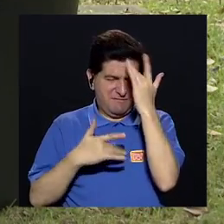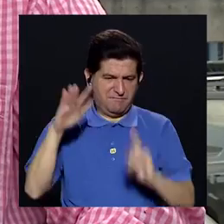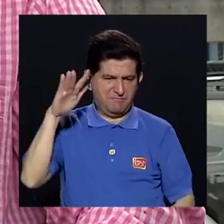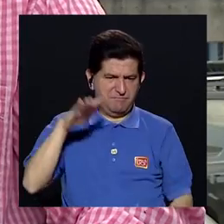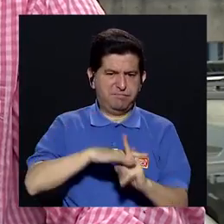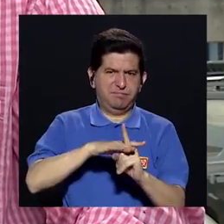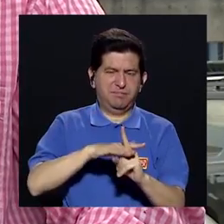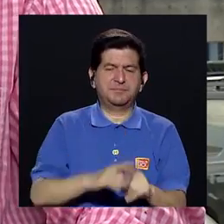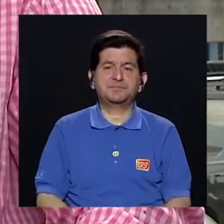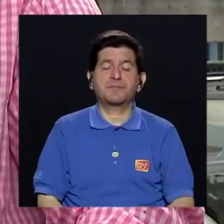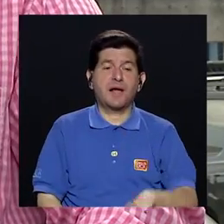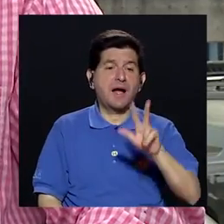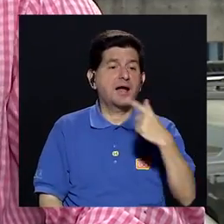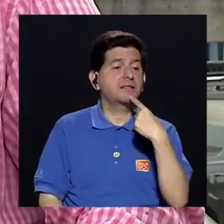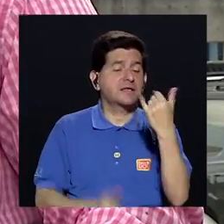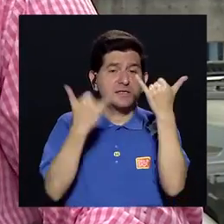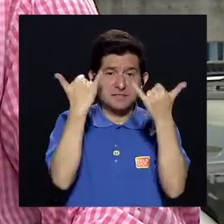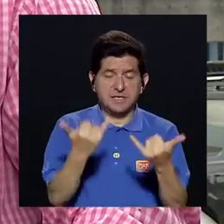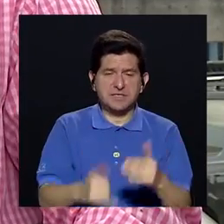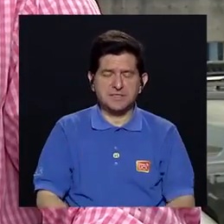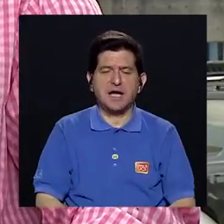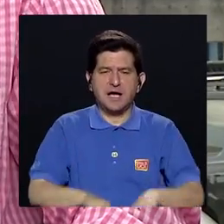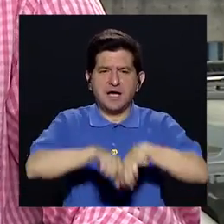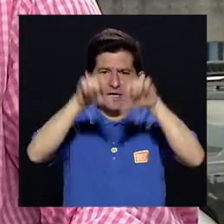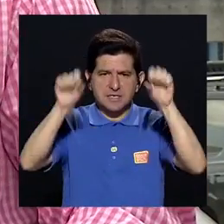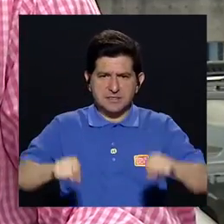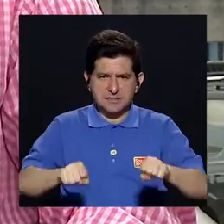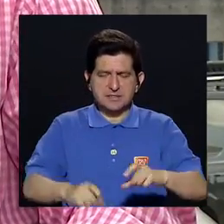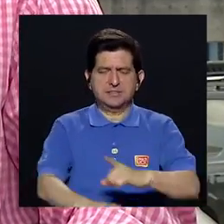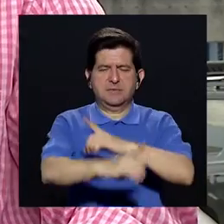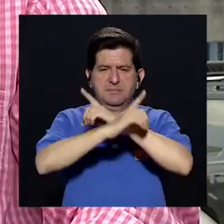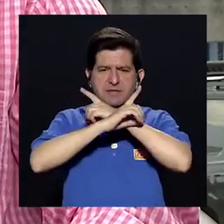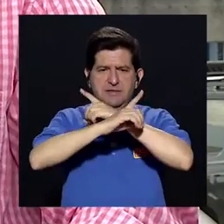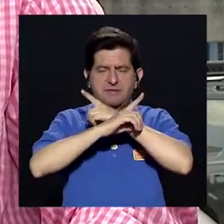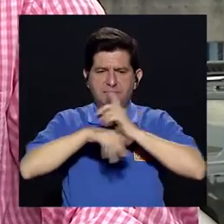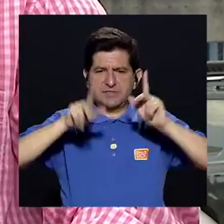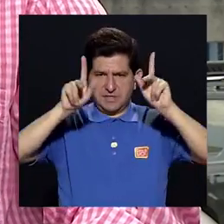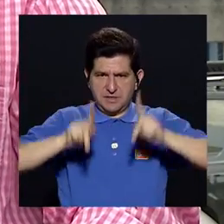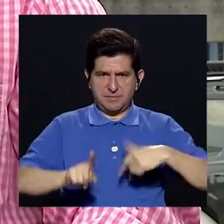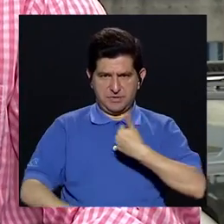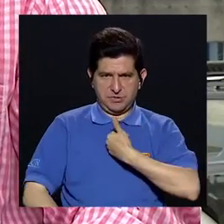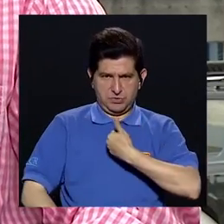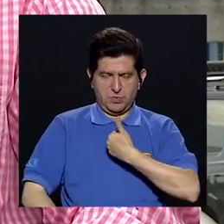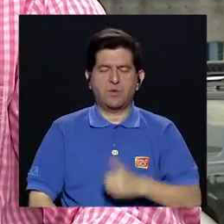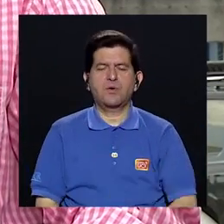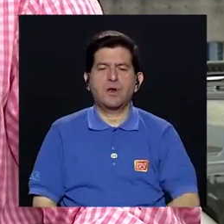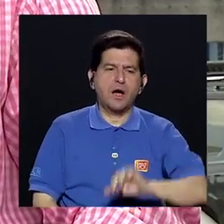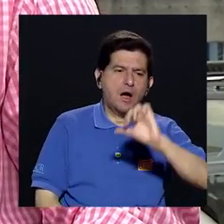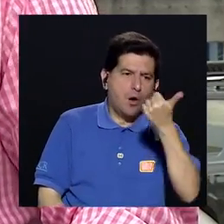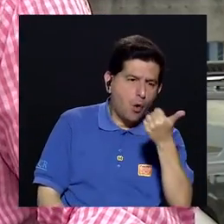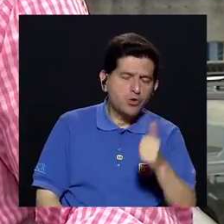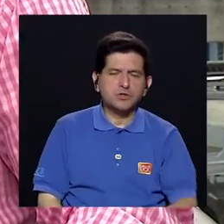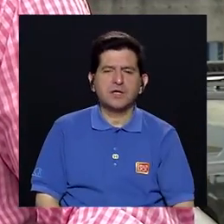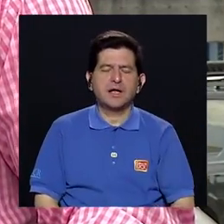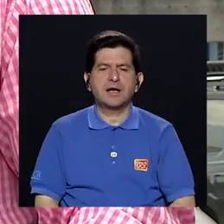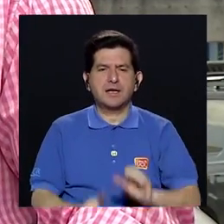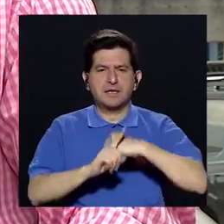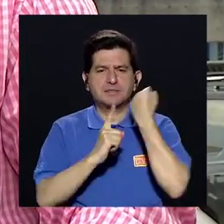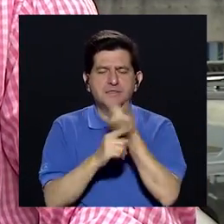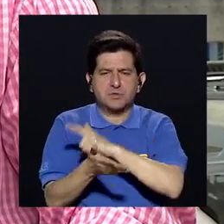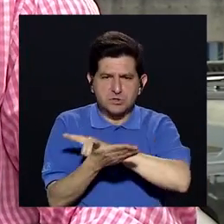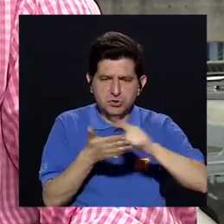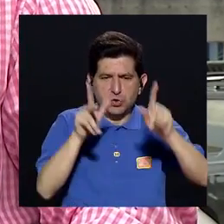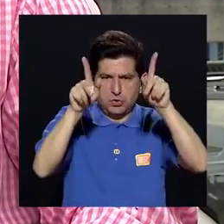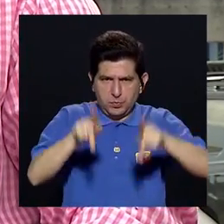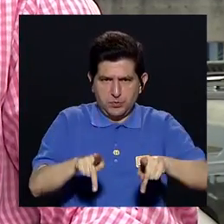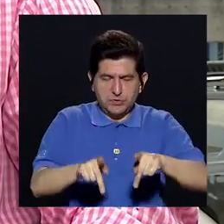Entonces, tres que hemos mencionado es la condición inmunológica O las defensas de la persona La condición de aseo de la persona